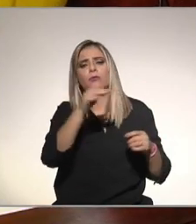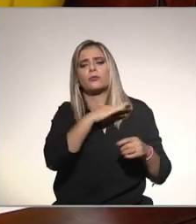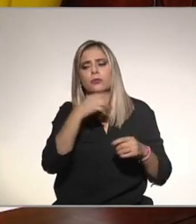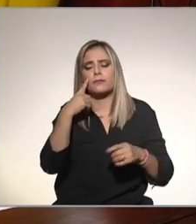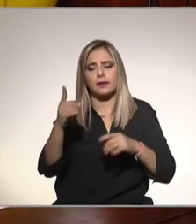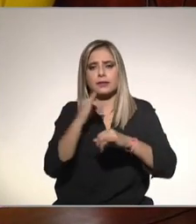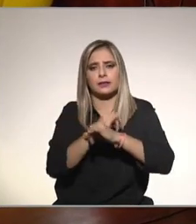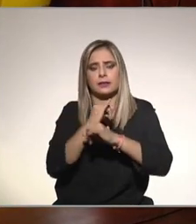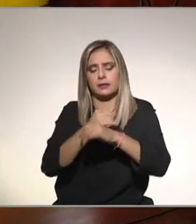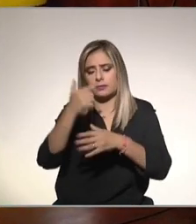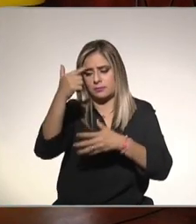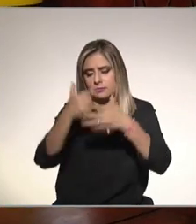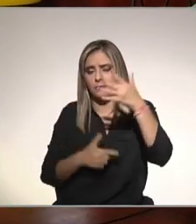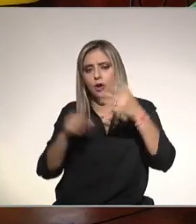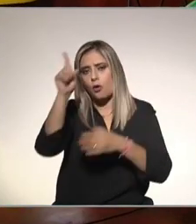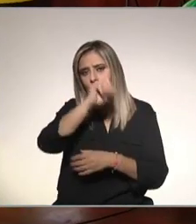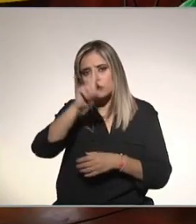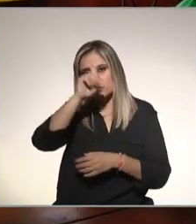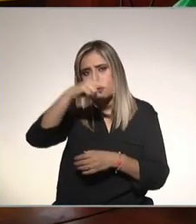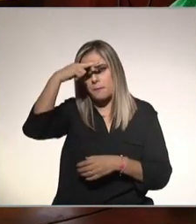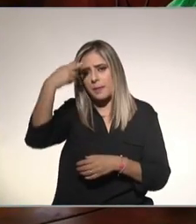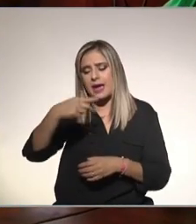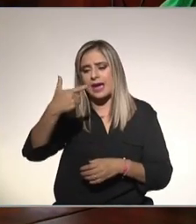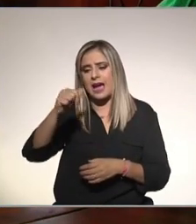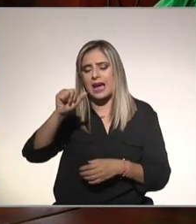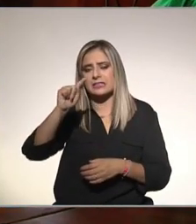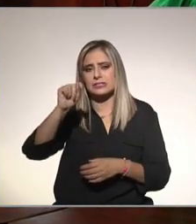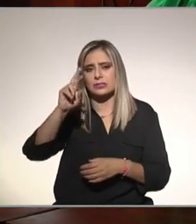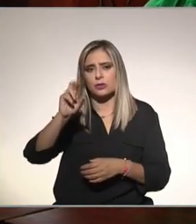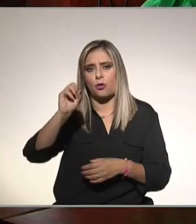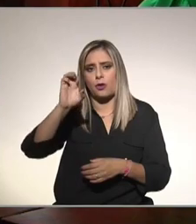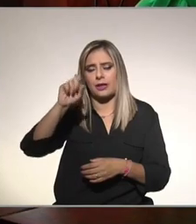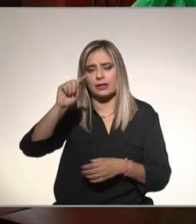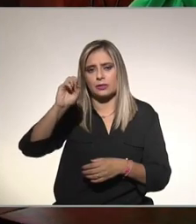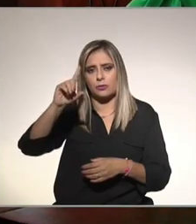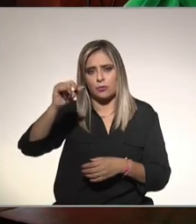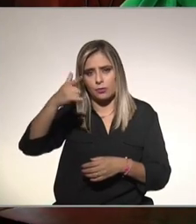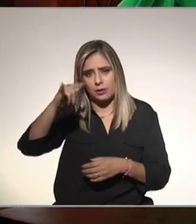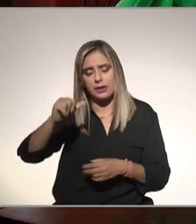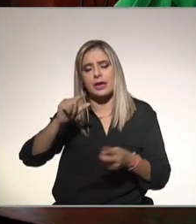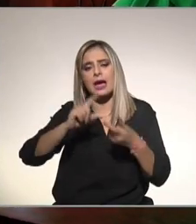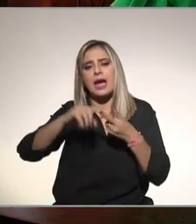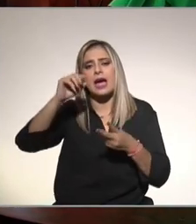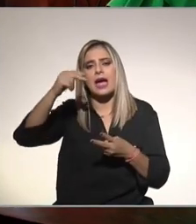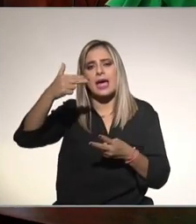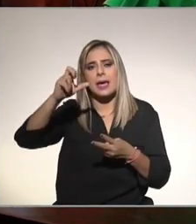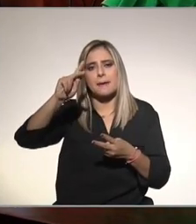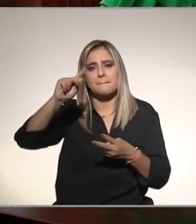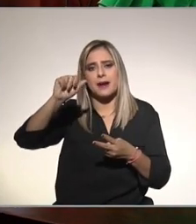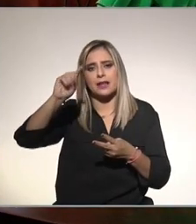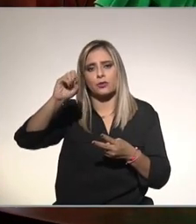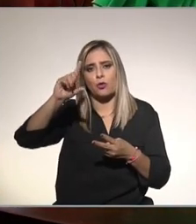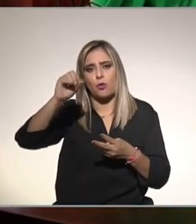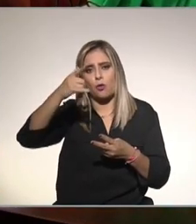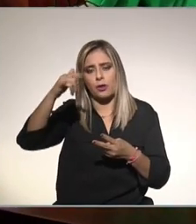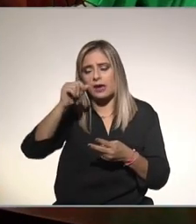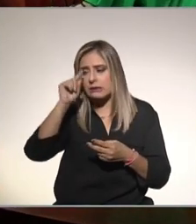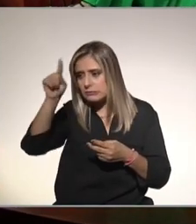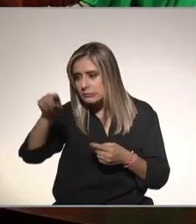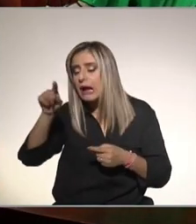página de consejo mexicano de gastroenterología y hepatología y ahí buscar un médico que esté en tu zona y te acerques a él